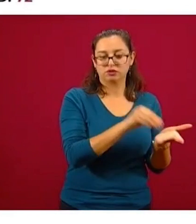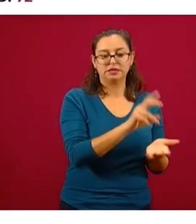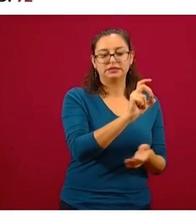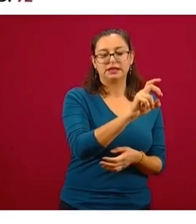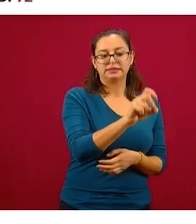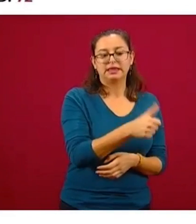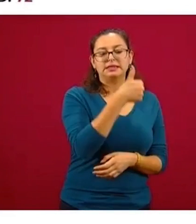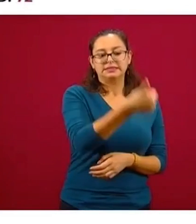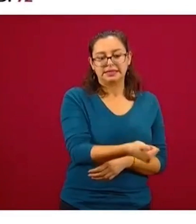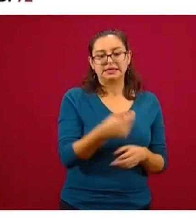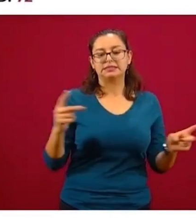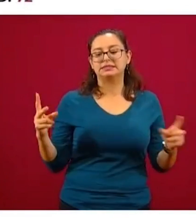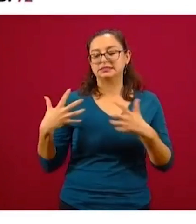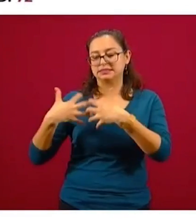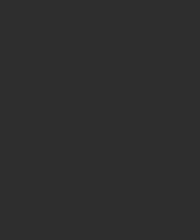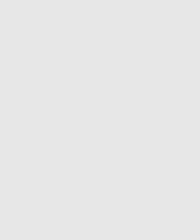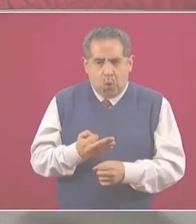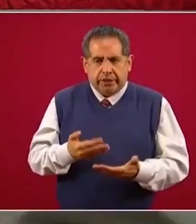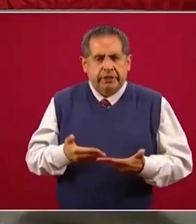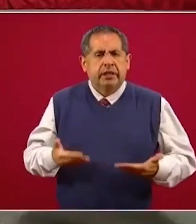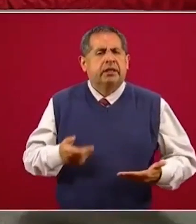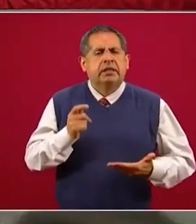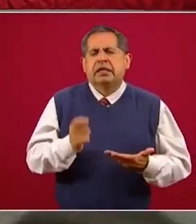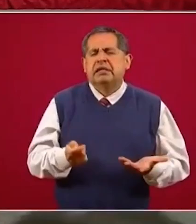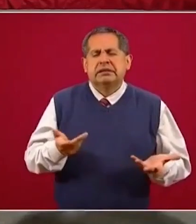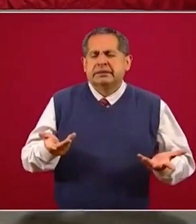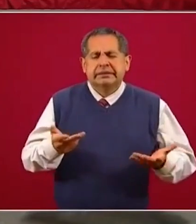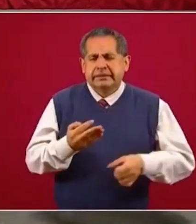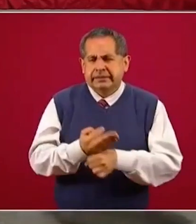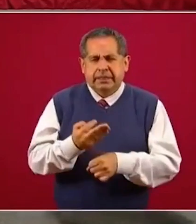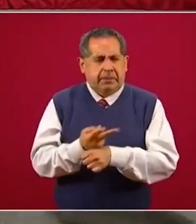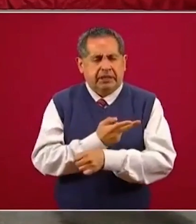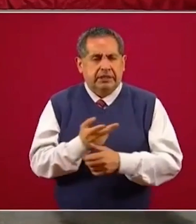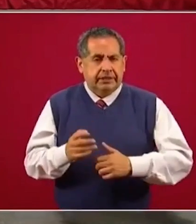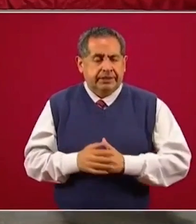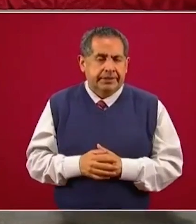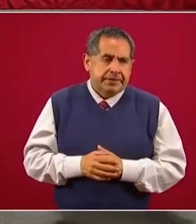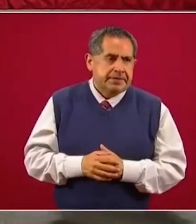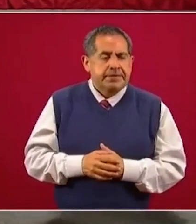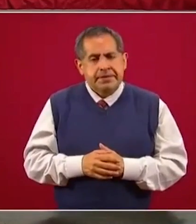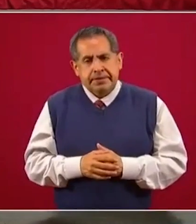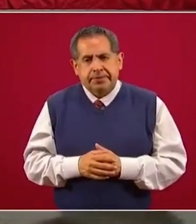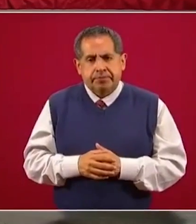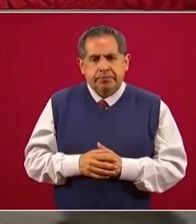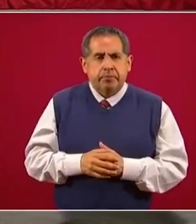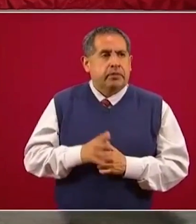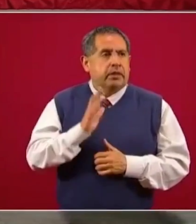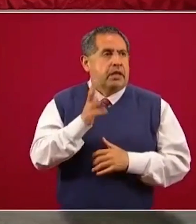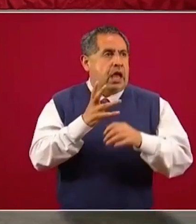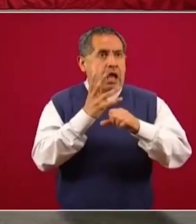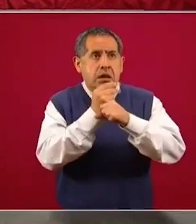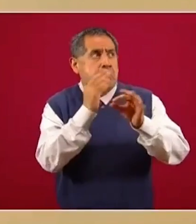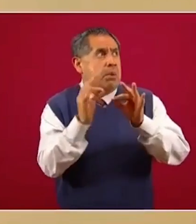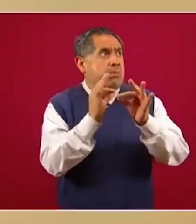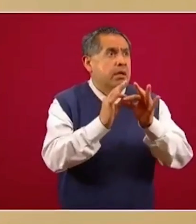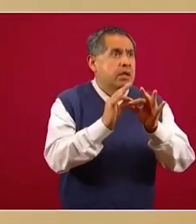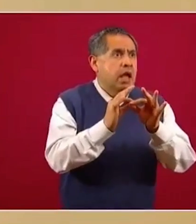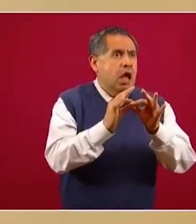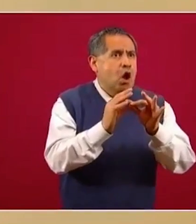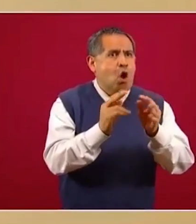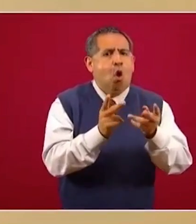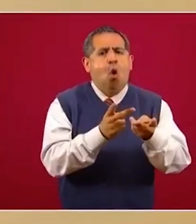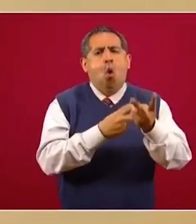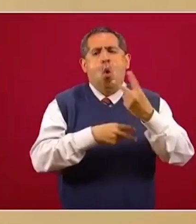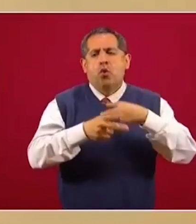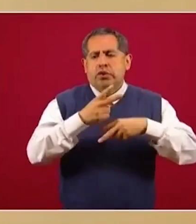intubados y el resto no intubados. Ya estamos en momento de hacer la desconversión hospitalaria. Tenemos